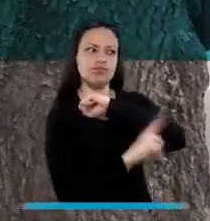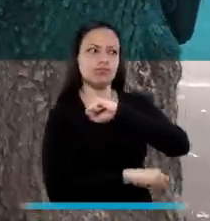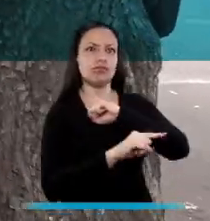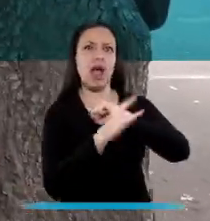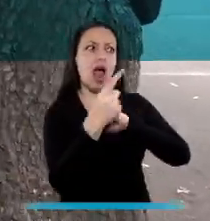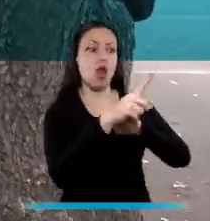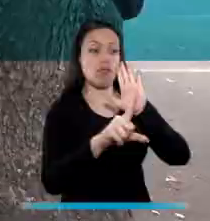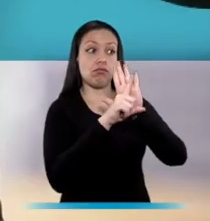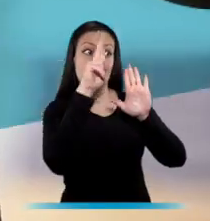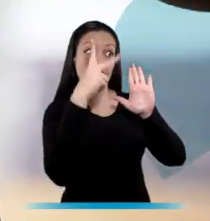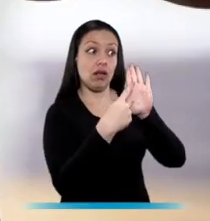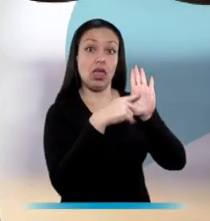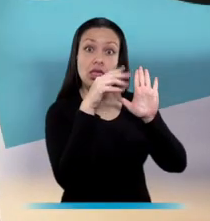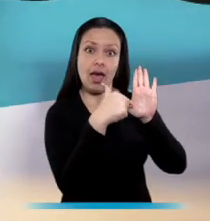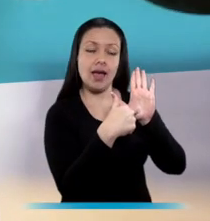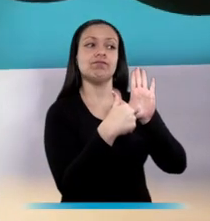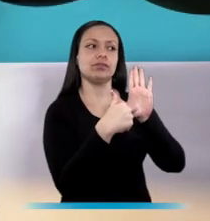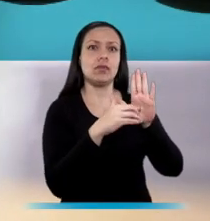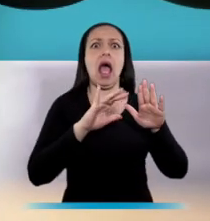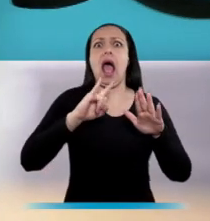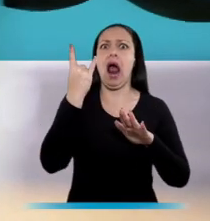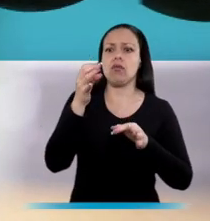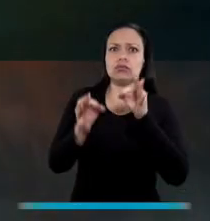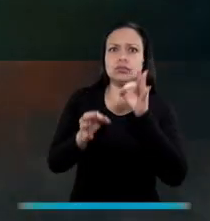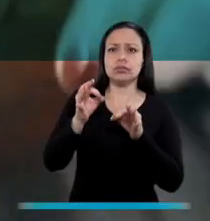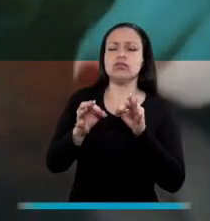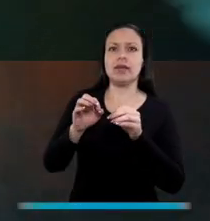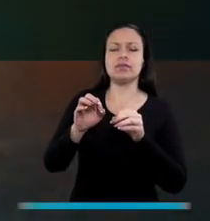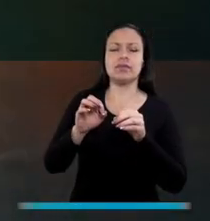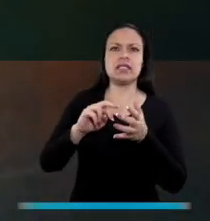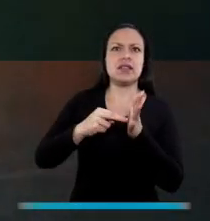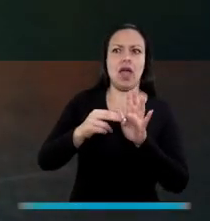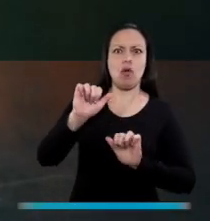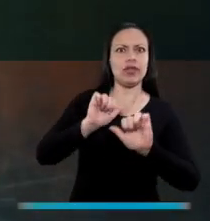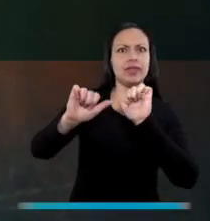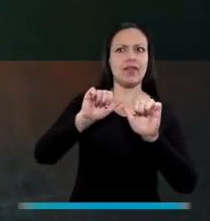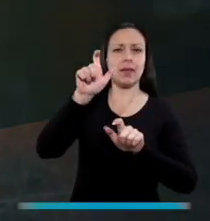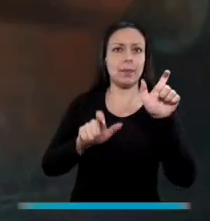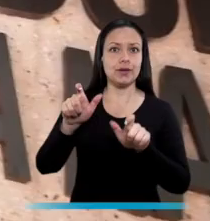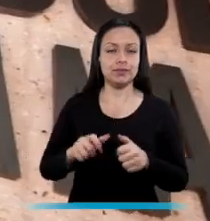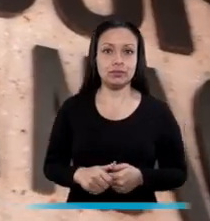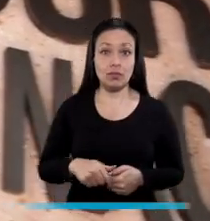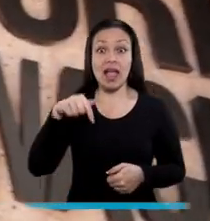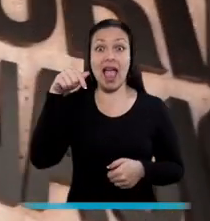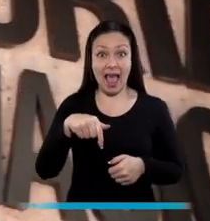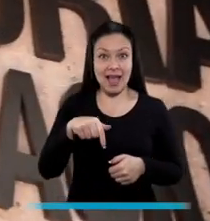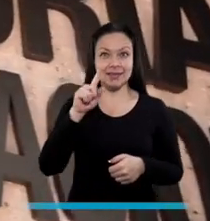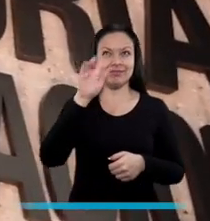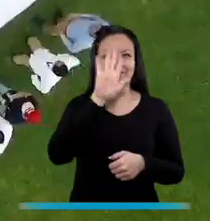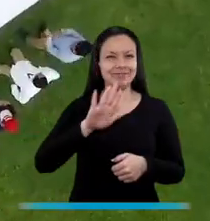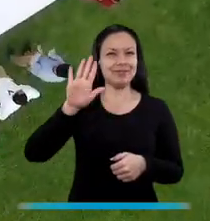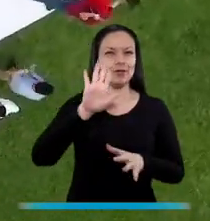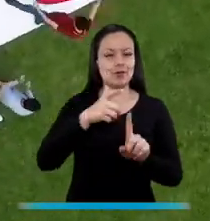funcionarios que no cumplen la ley. E intervenimos ante la justicia para defender los intereses de los ciudadanos. Este es nuestro